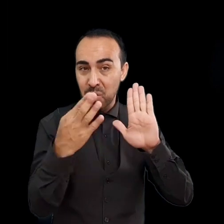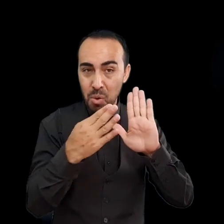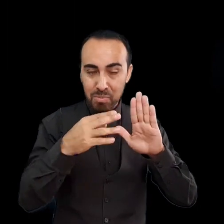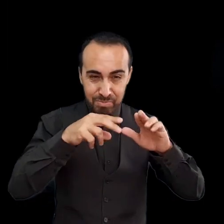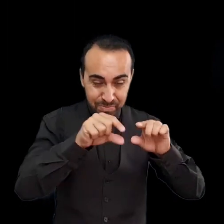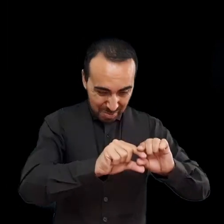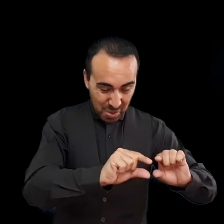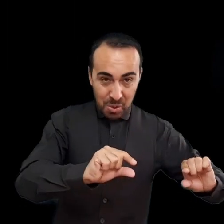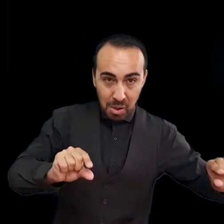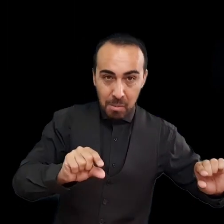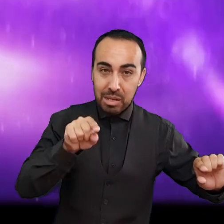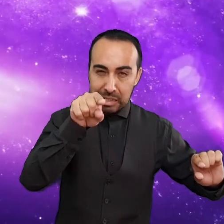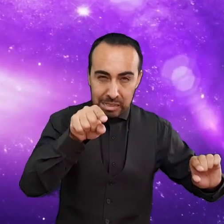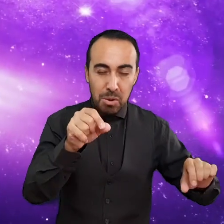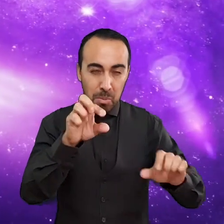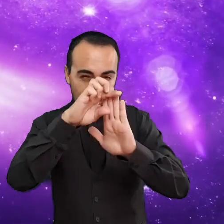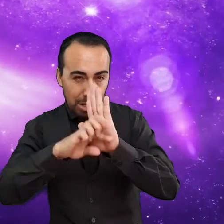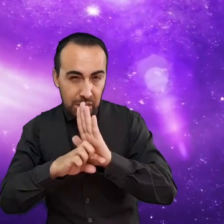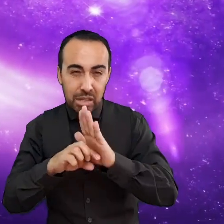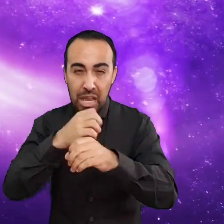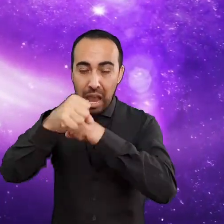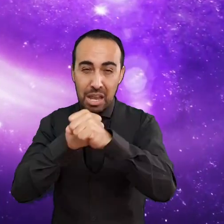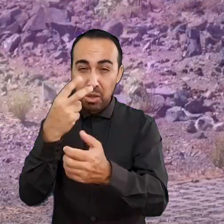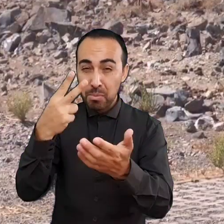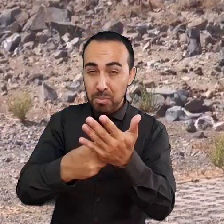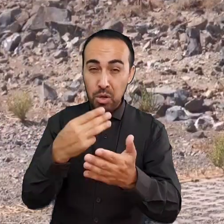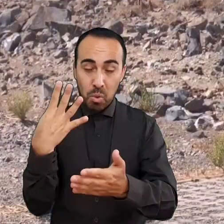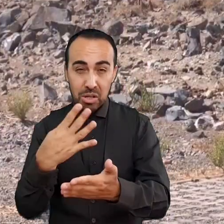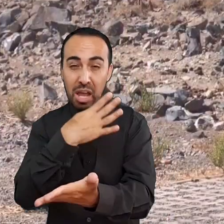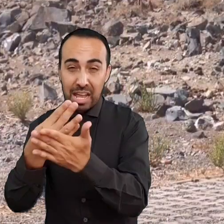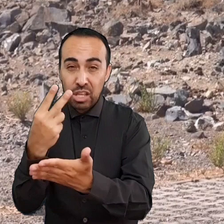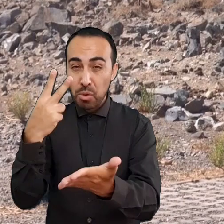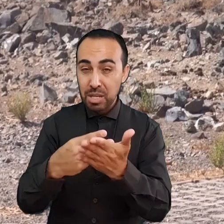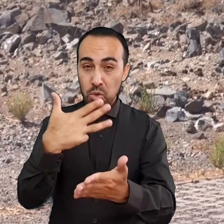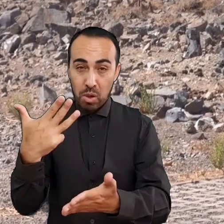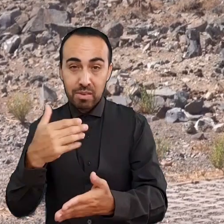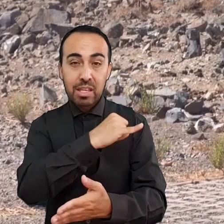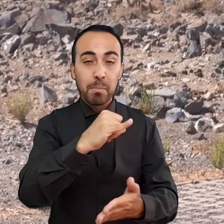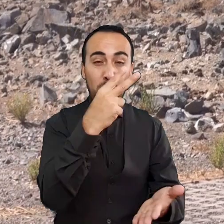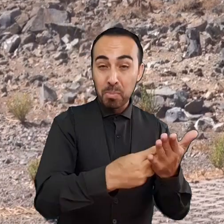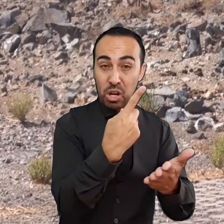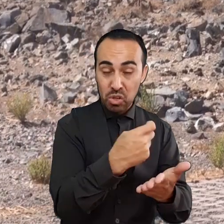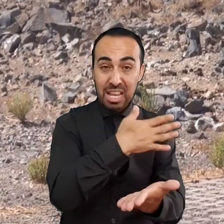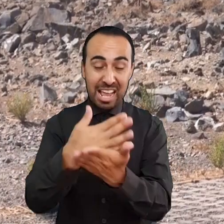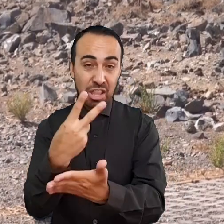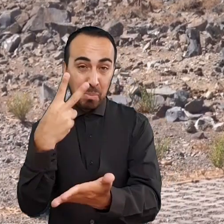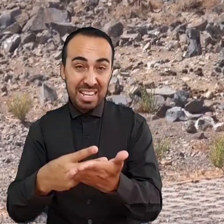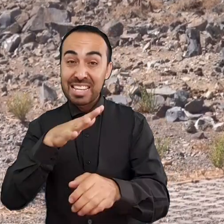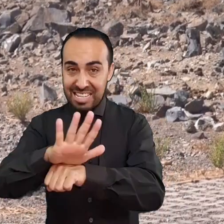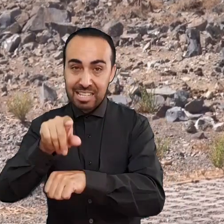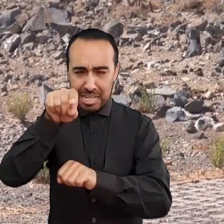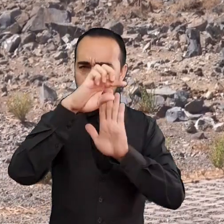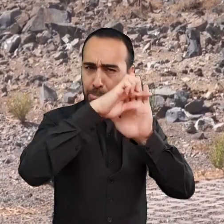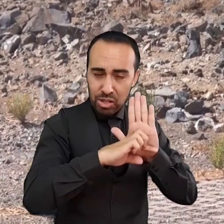fotometría y espectrofotometría homogénea y estable de una gran muestra de supernovas. El Carnegie Supernova Project